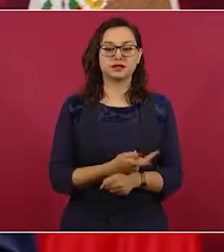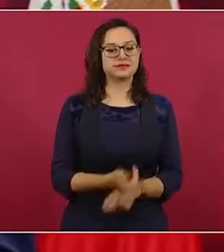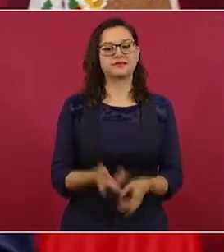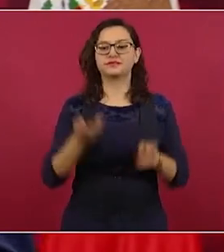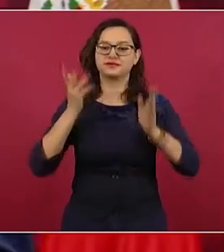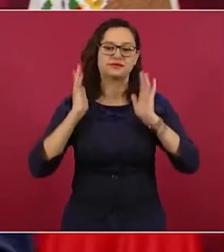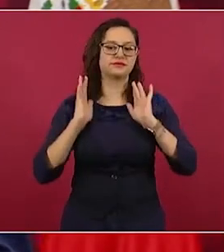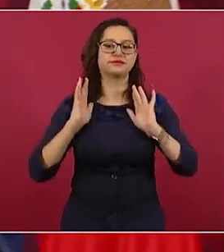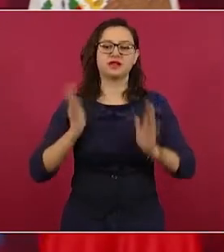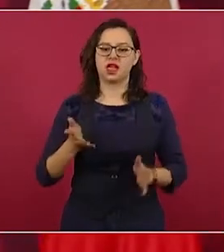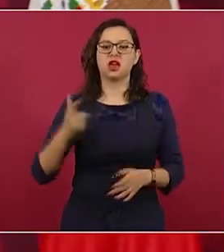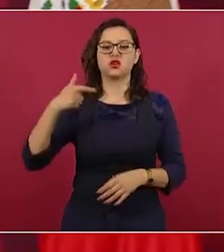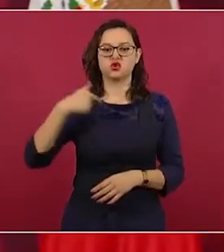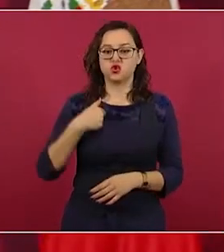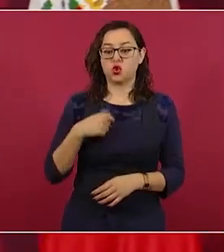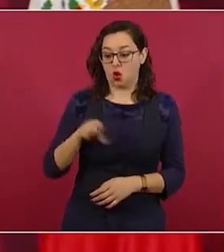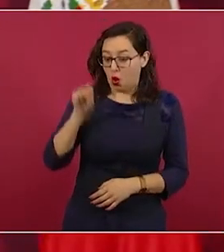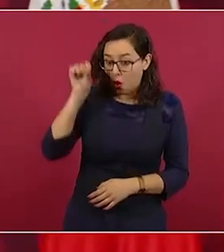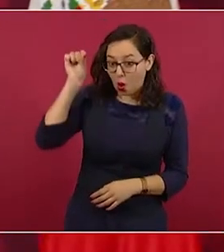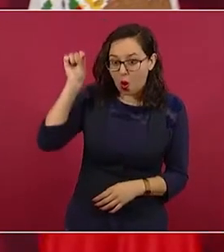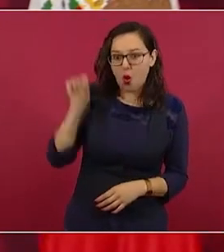que hoy,